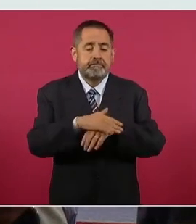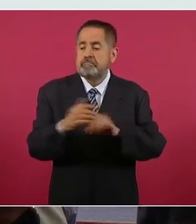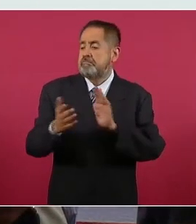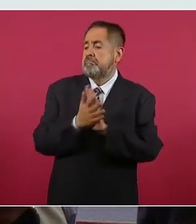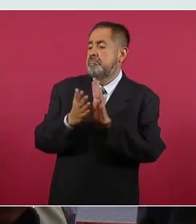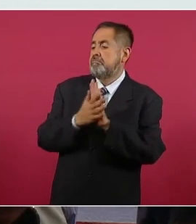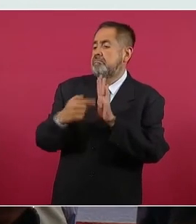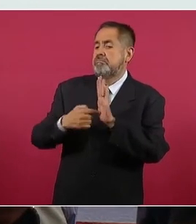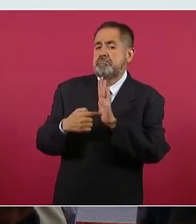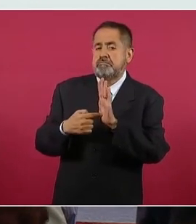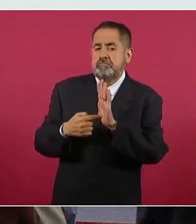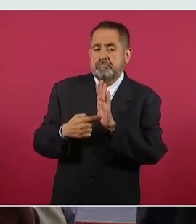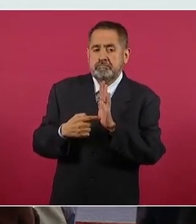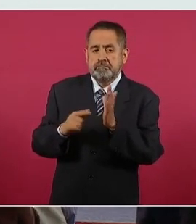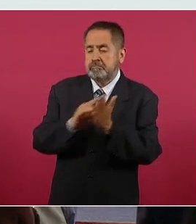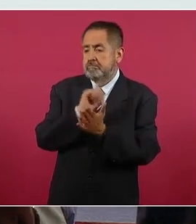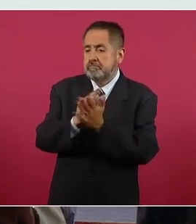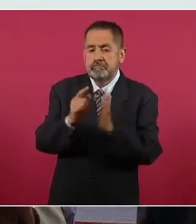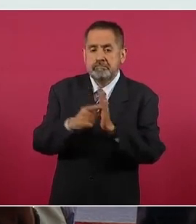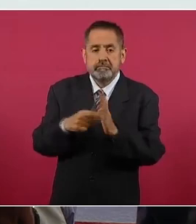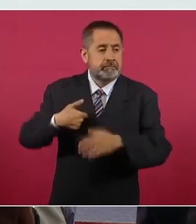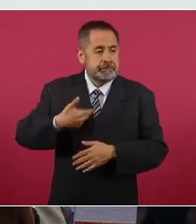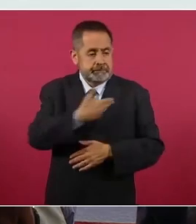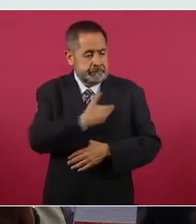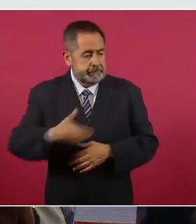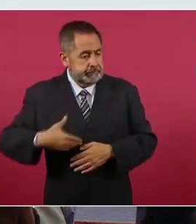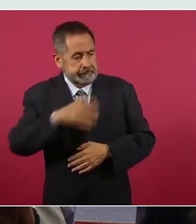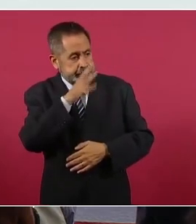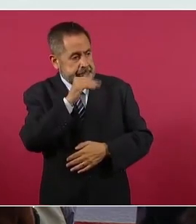que el presidente de la República.